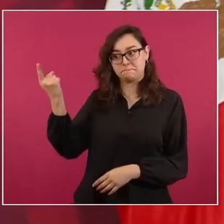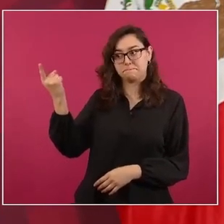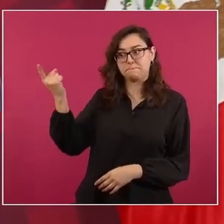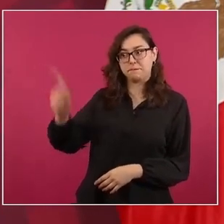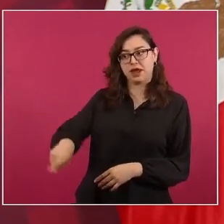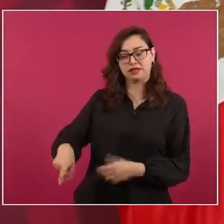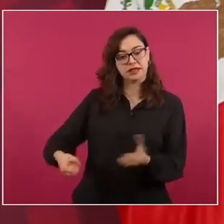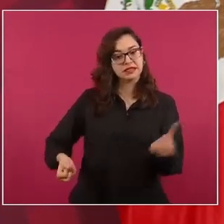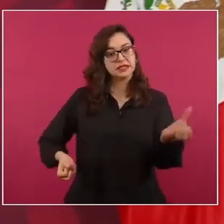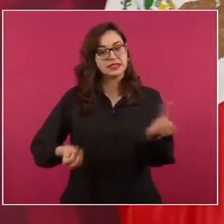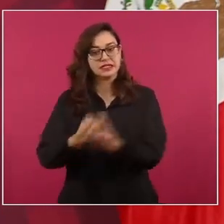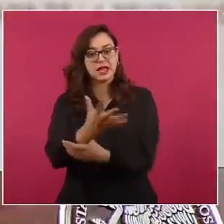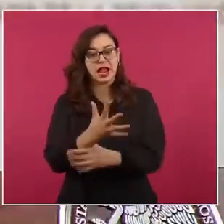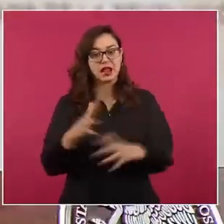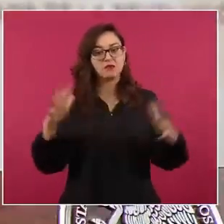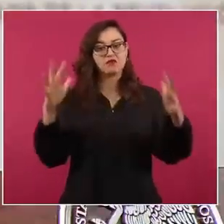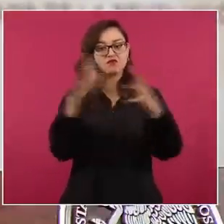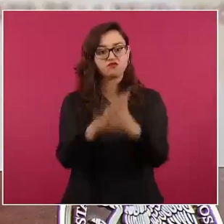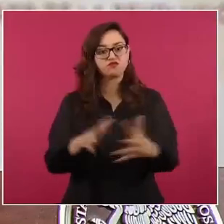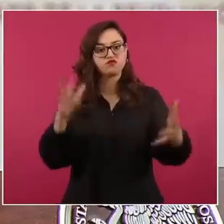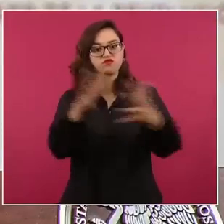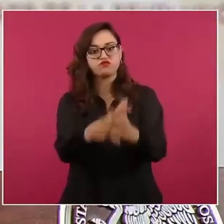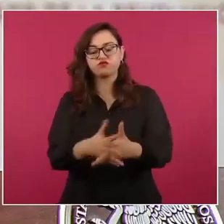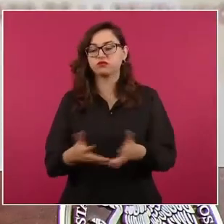Y estaba prohibido por la Constitución,